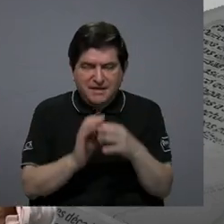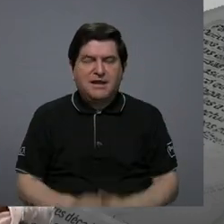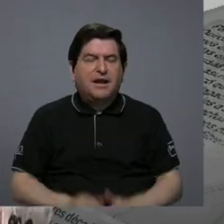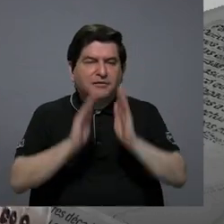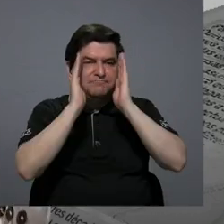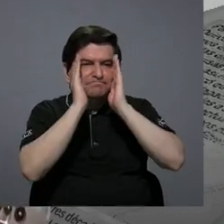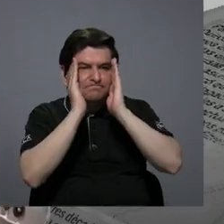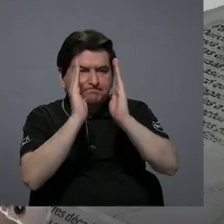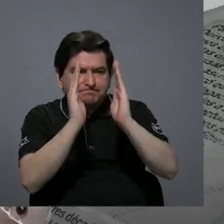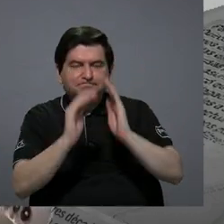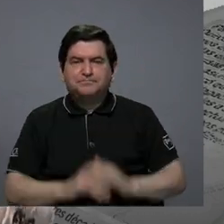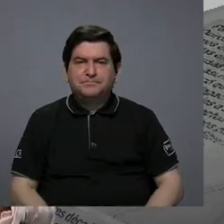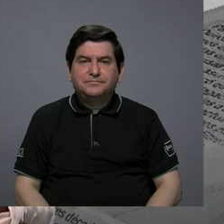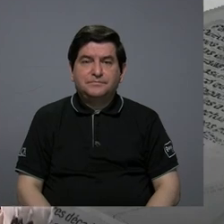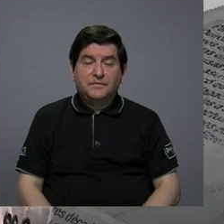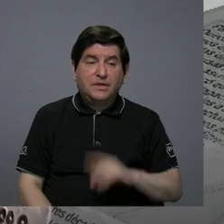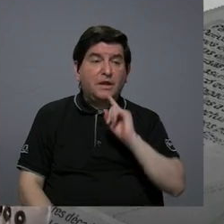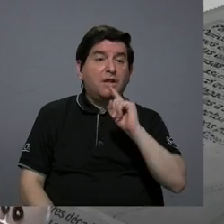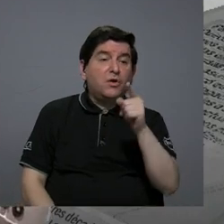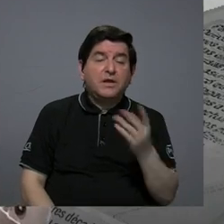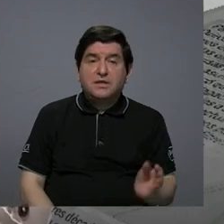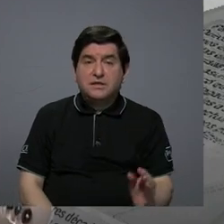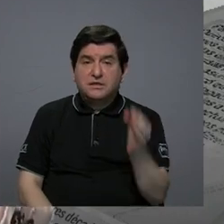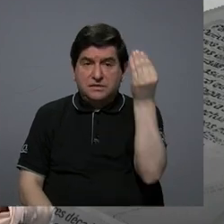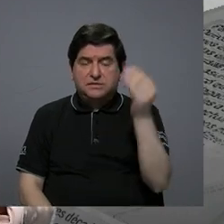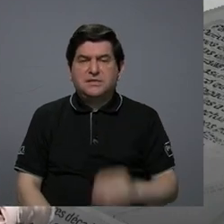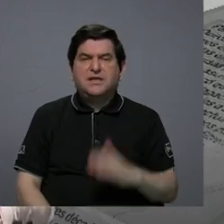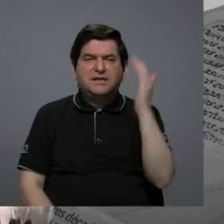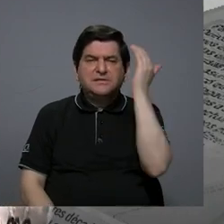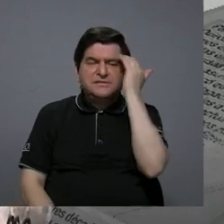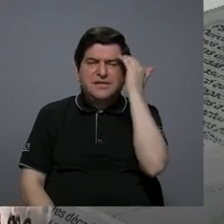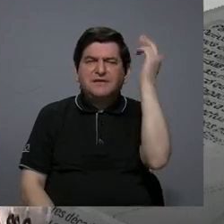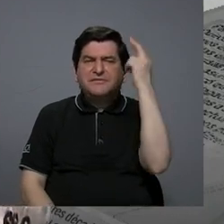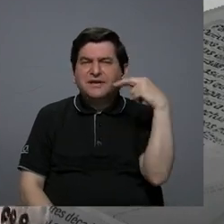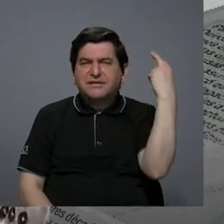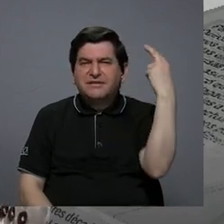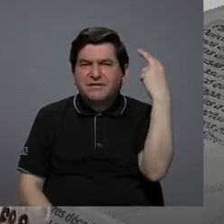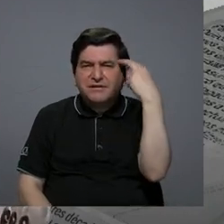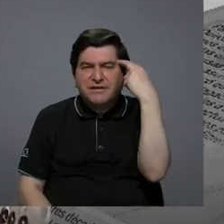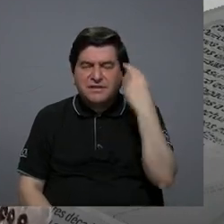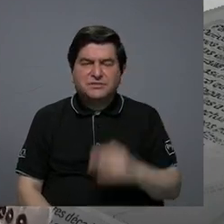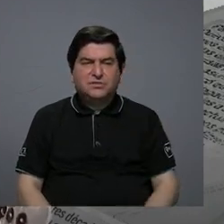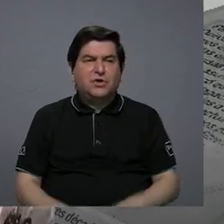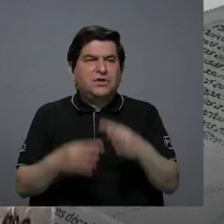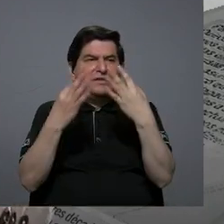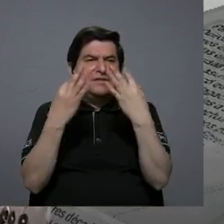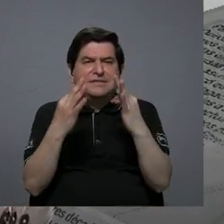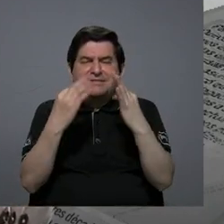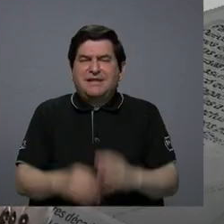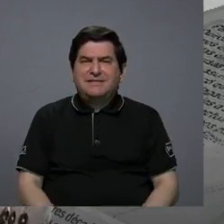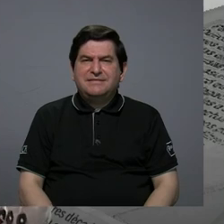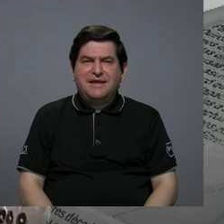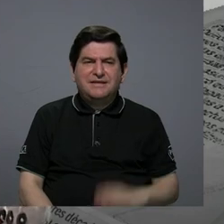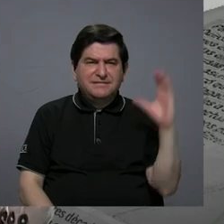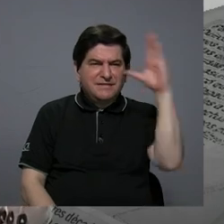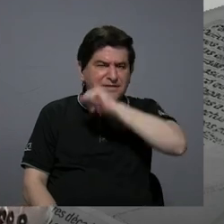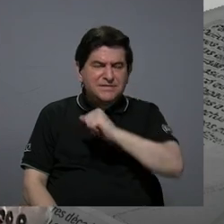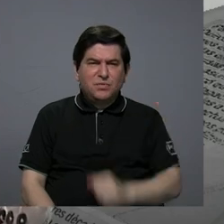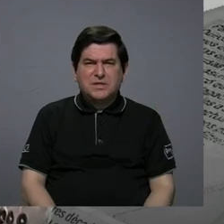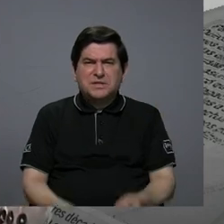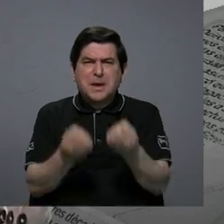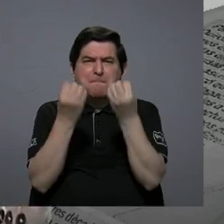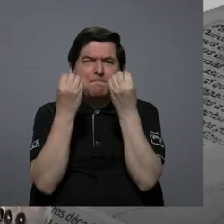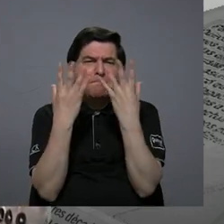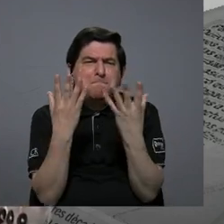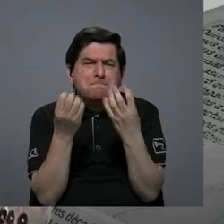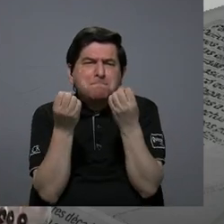escuchar la palabra de los jóvenes, con conocer las causas, con ver por qué hay tantos y son tantos